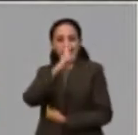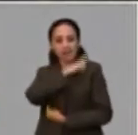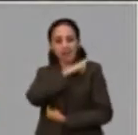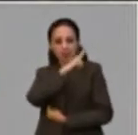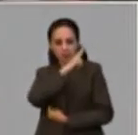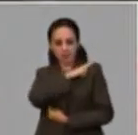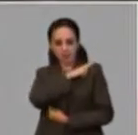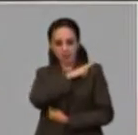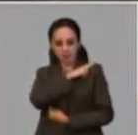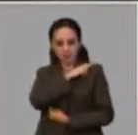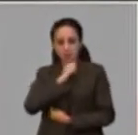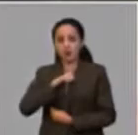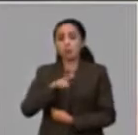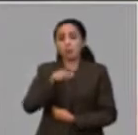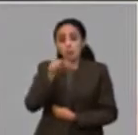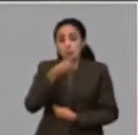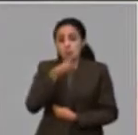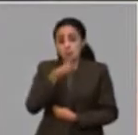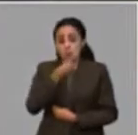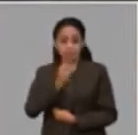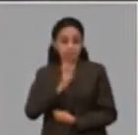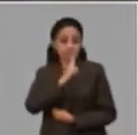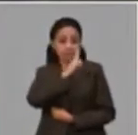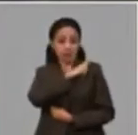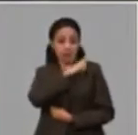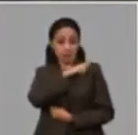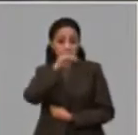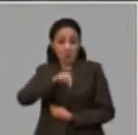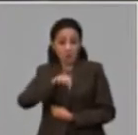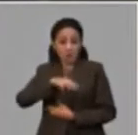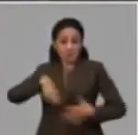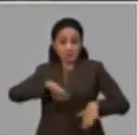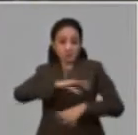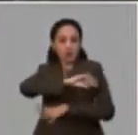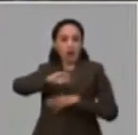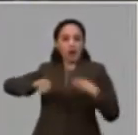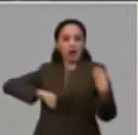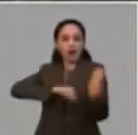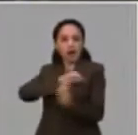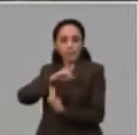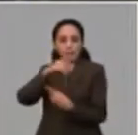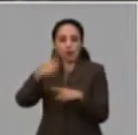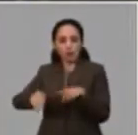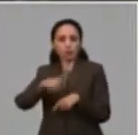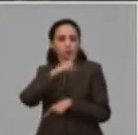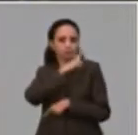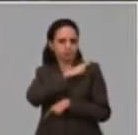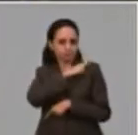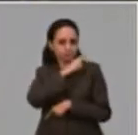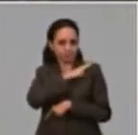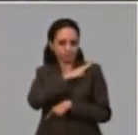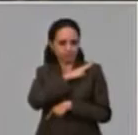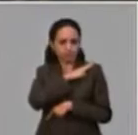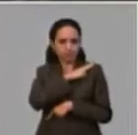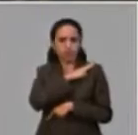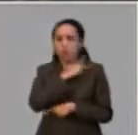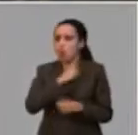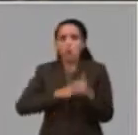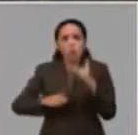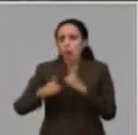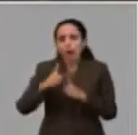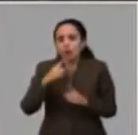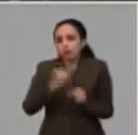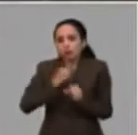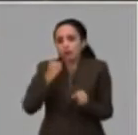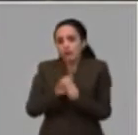Usted puede estar reubicado directamente en un cargo o puede estar reubicado en alguna actividad que tiene una importancia social en estos